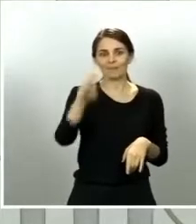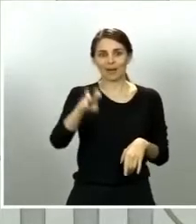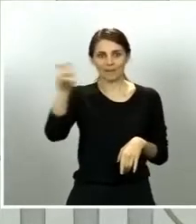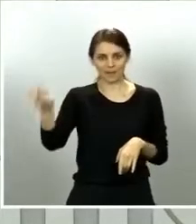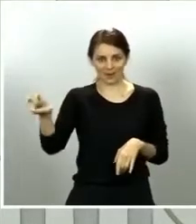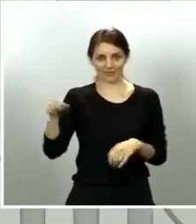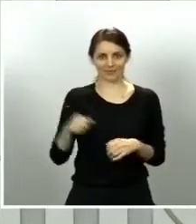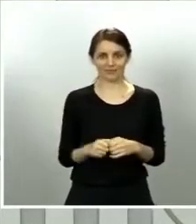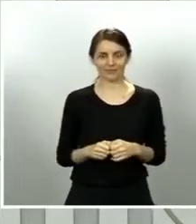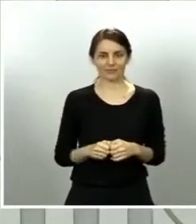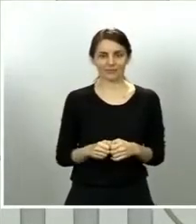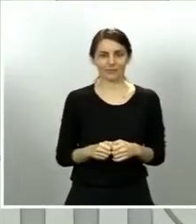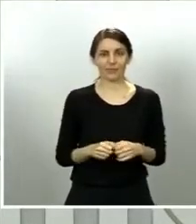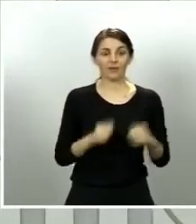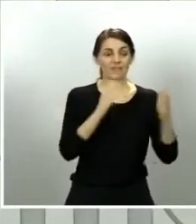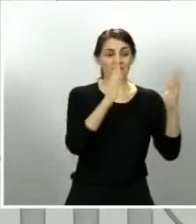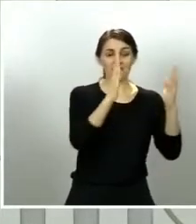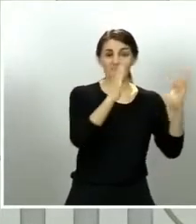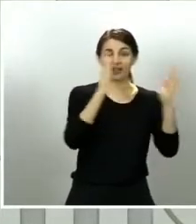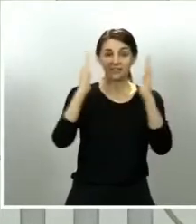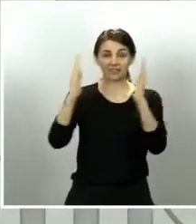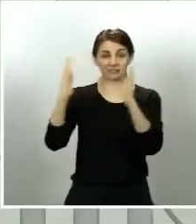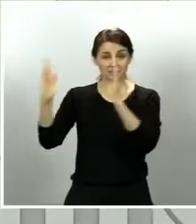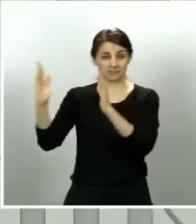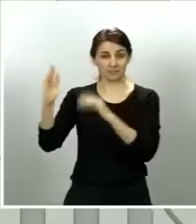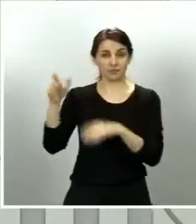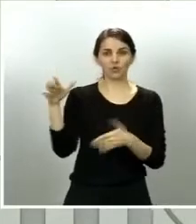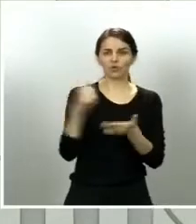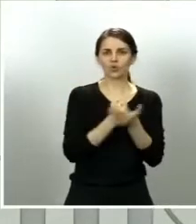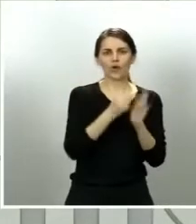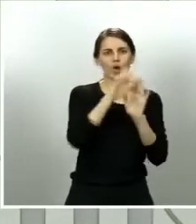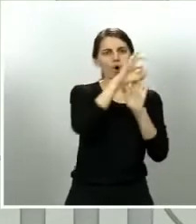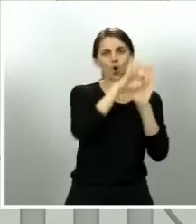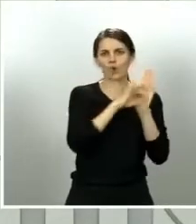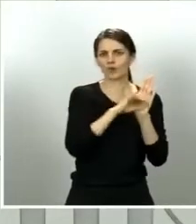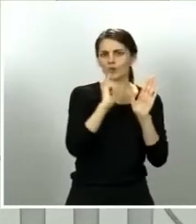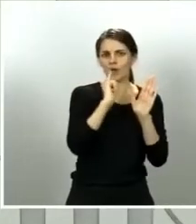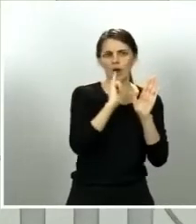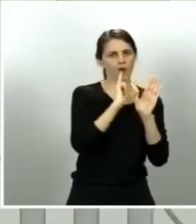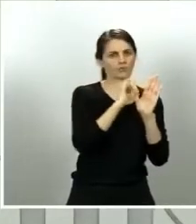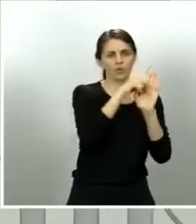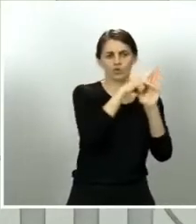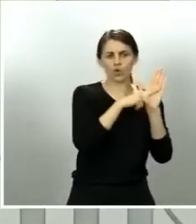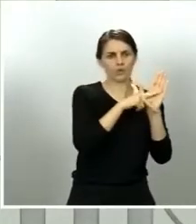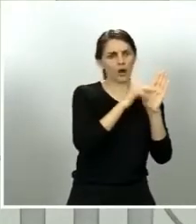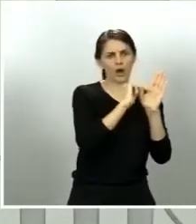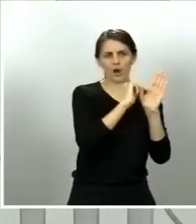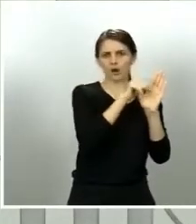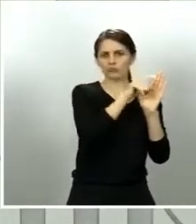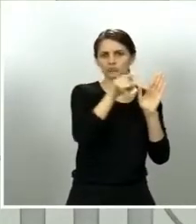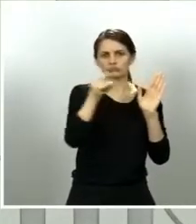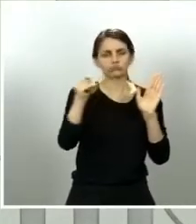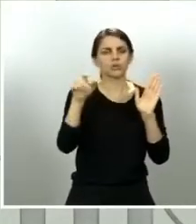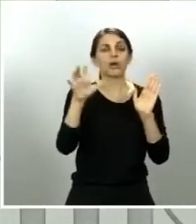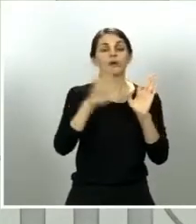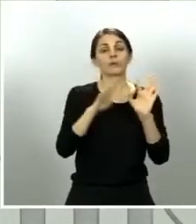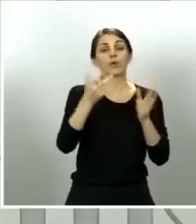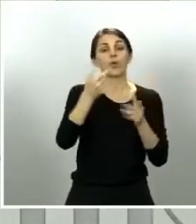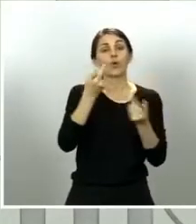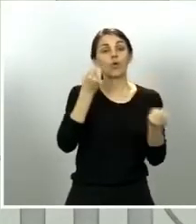de forma dialogada, de forma coordinada con las distintas escuelas autoras, se indicará si se procede o no